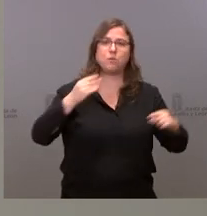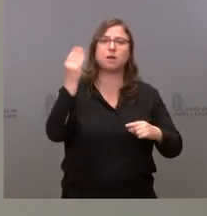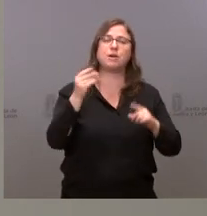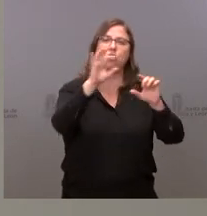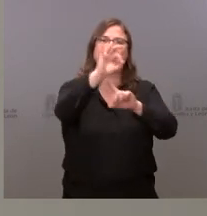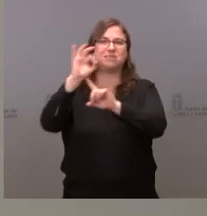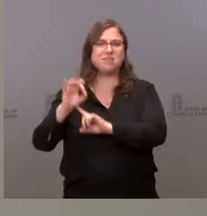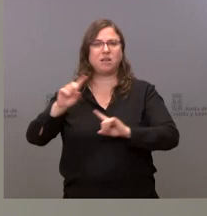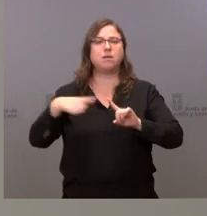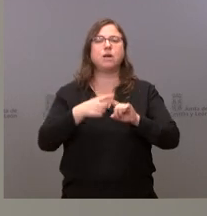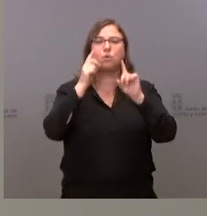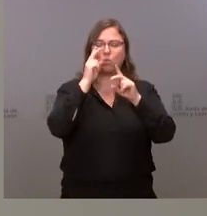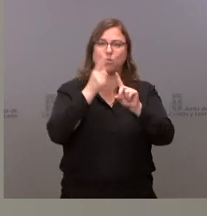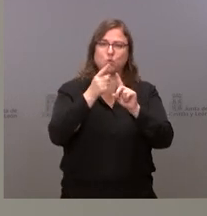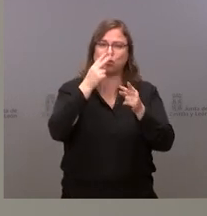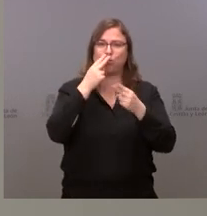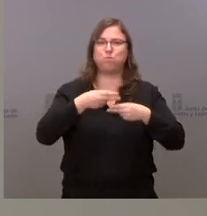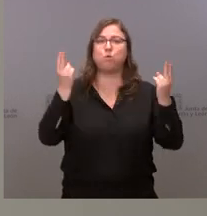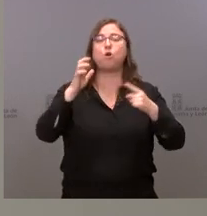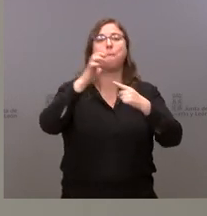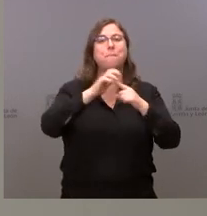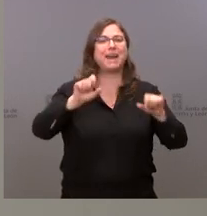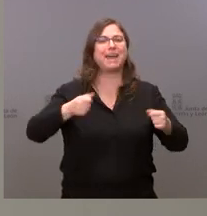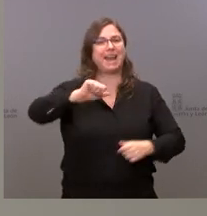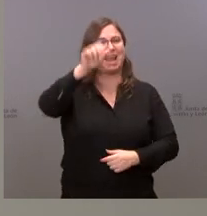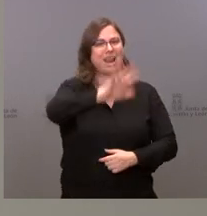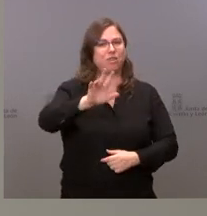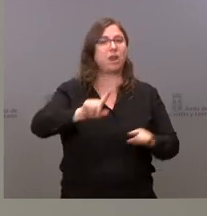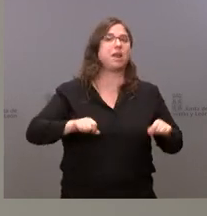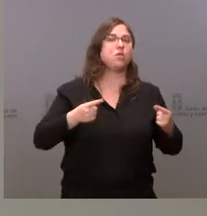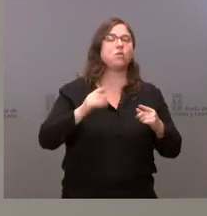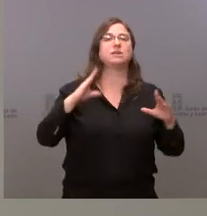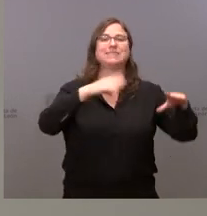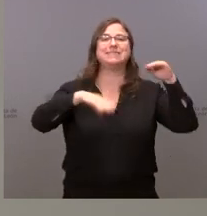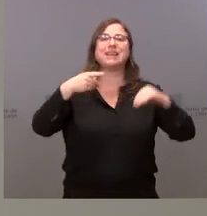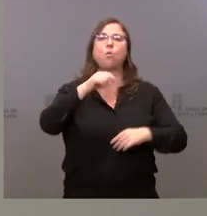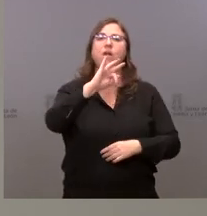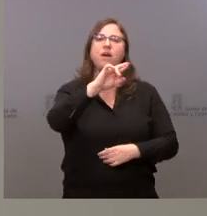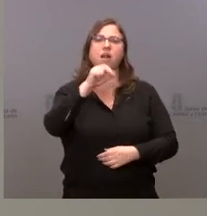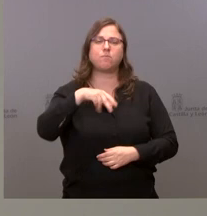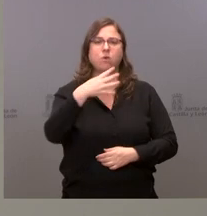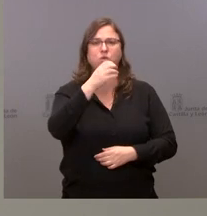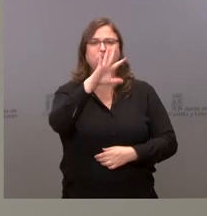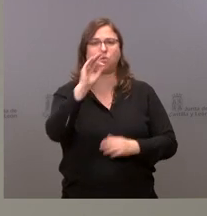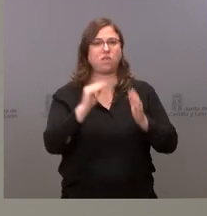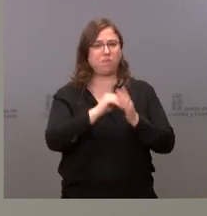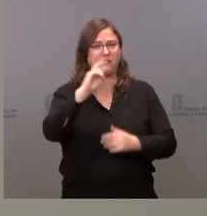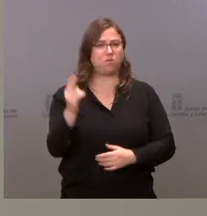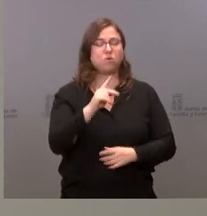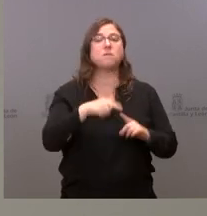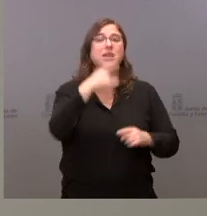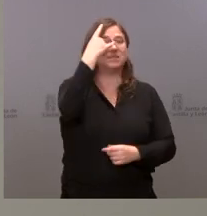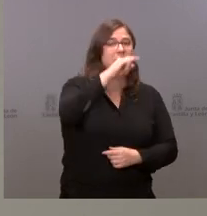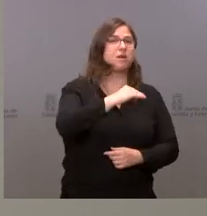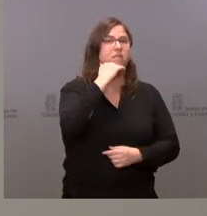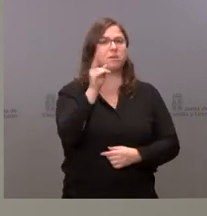señalización, equipamiento de uso público del Parque Nacional y del Parque Natural Sierra Norte de Guadarrama, 450 mil euros. Para Salamanca,